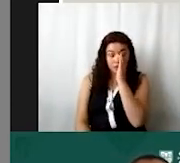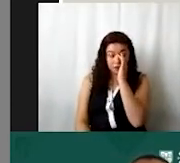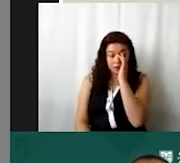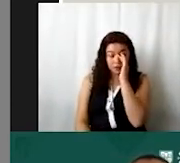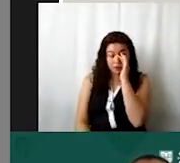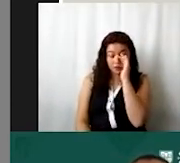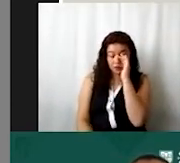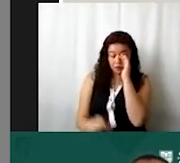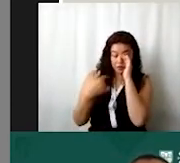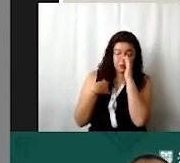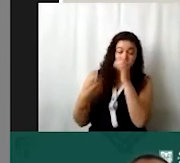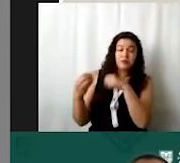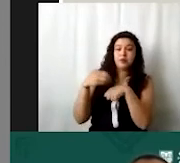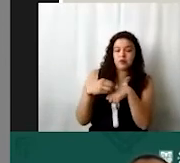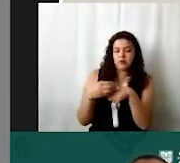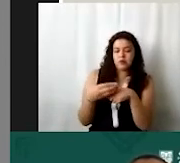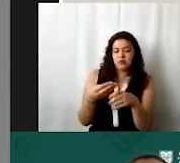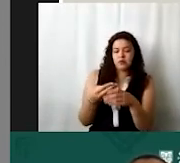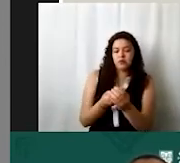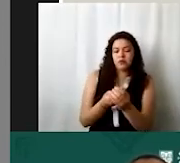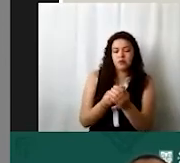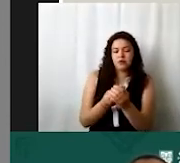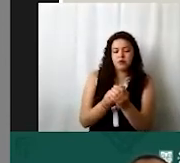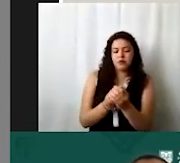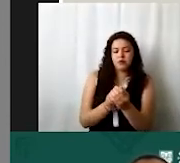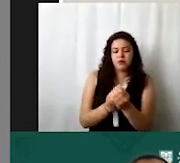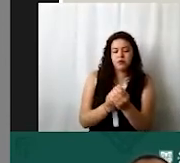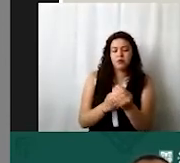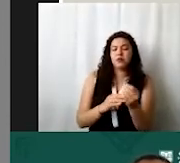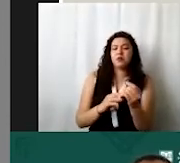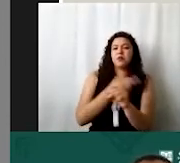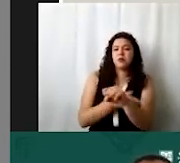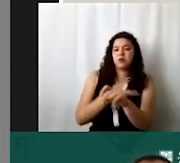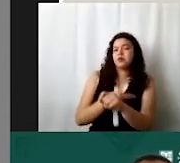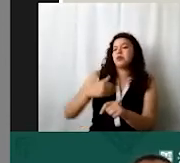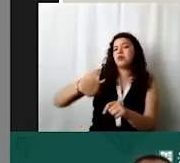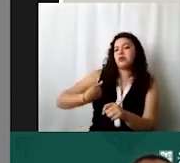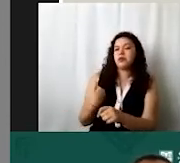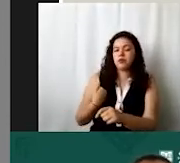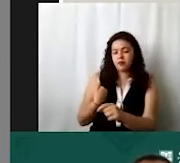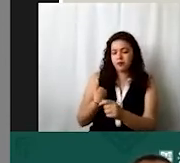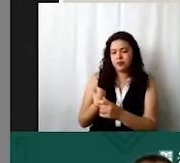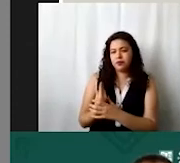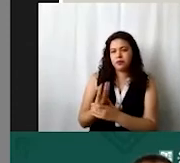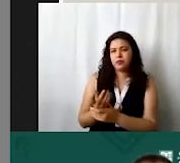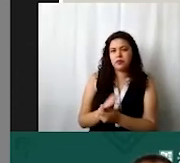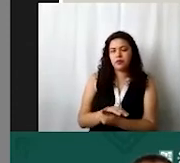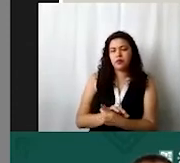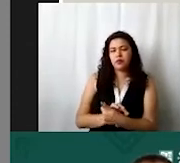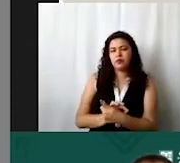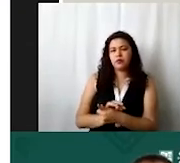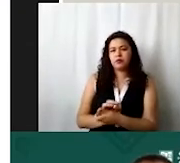asigno ajá y guardo registro de esta asignación de servicios